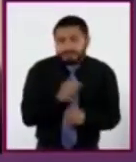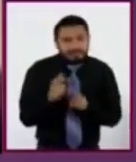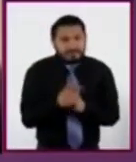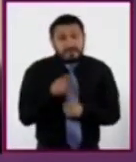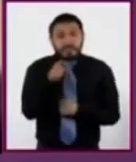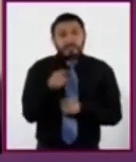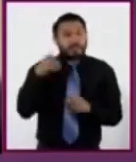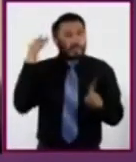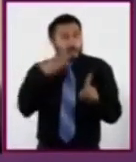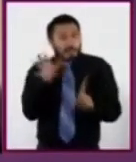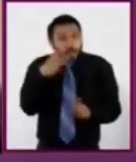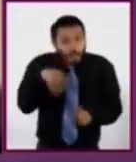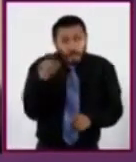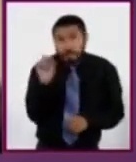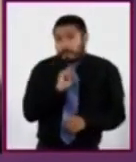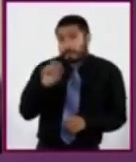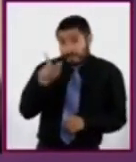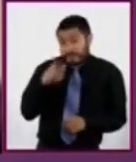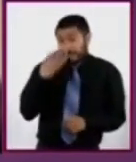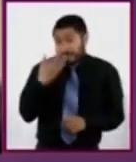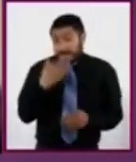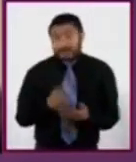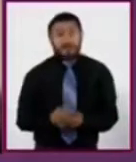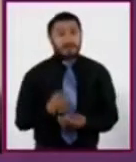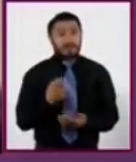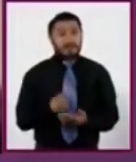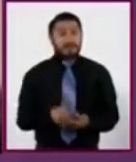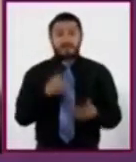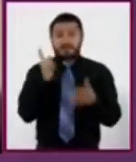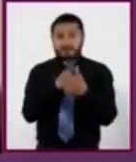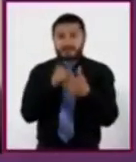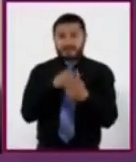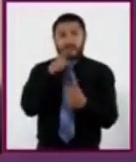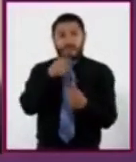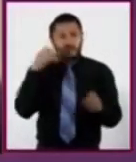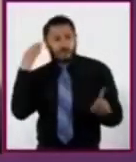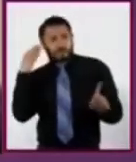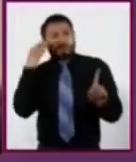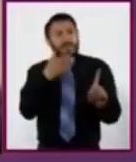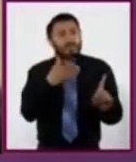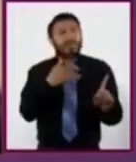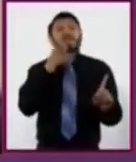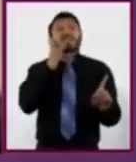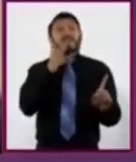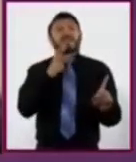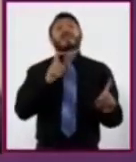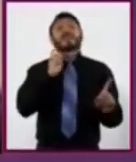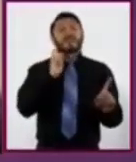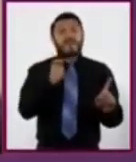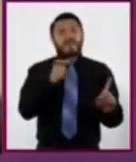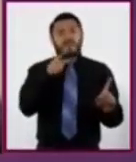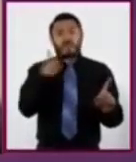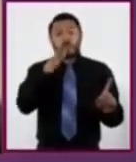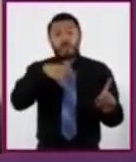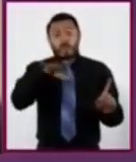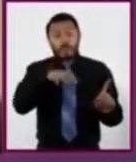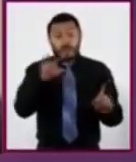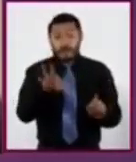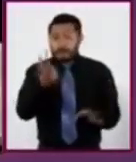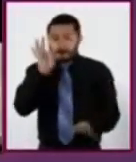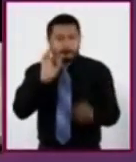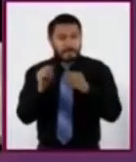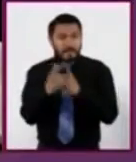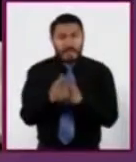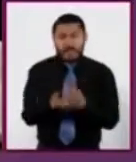profesionales. Seis. Intenta ser objetivo. Si buscas o seleccionas la información que respalda una